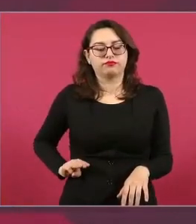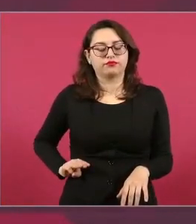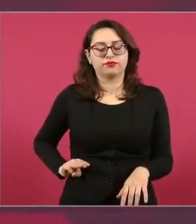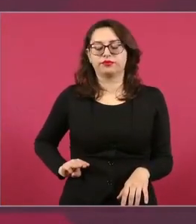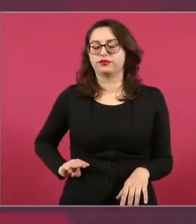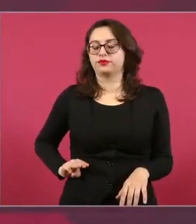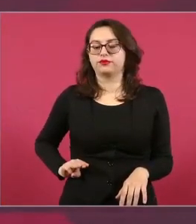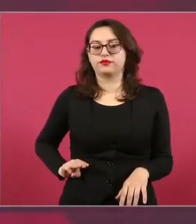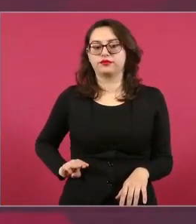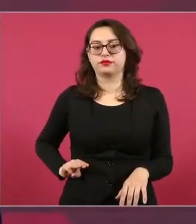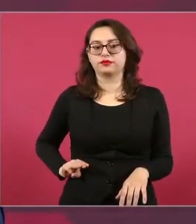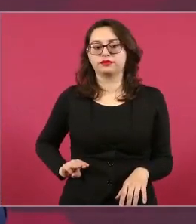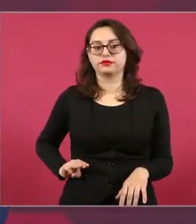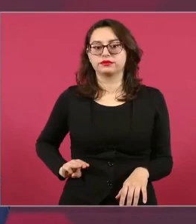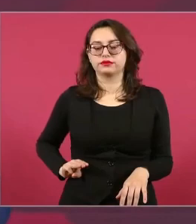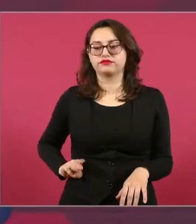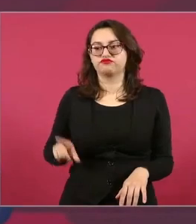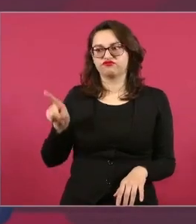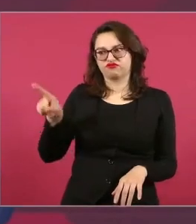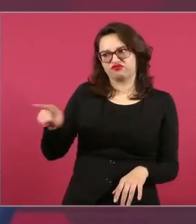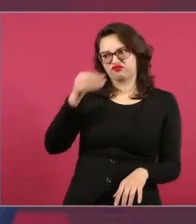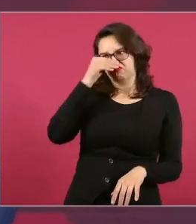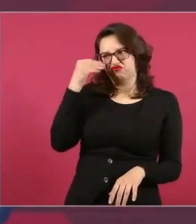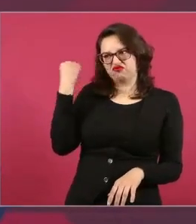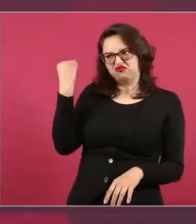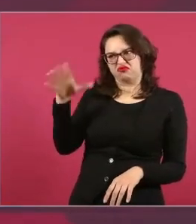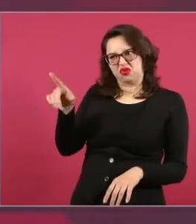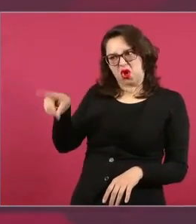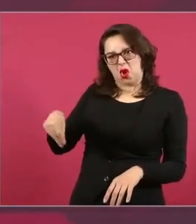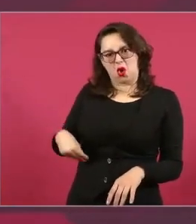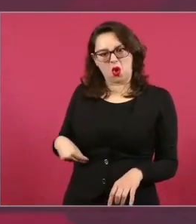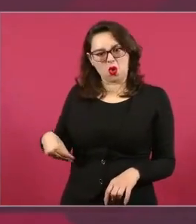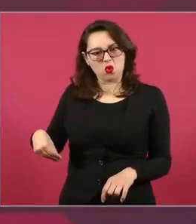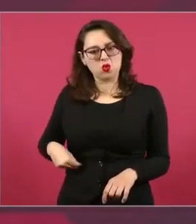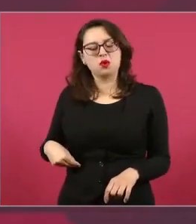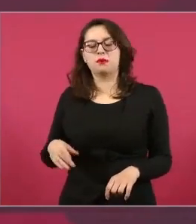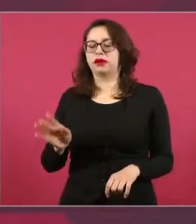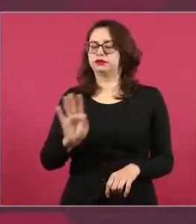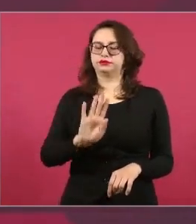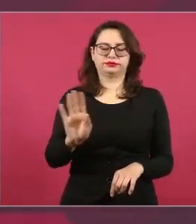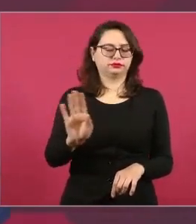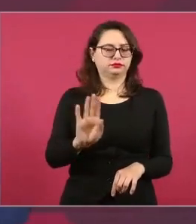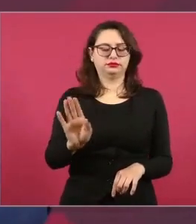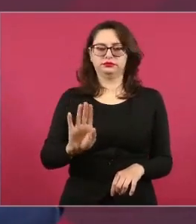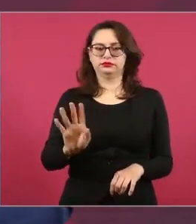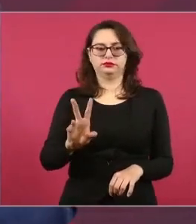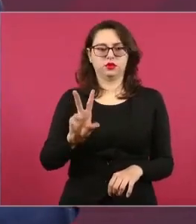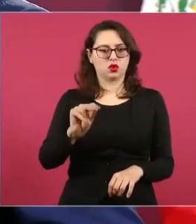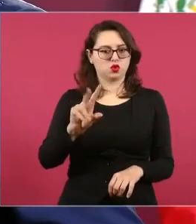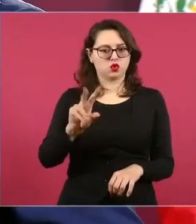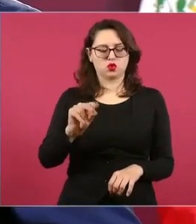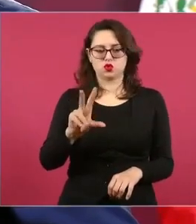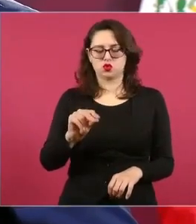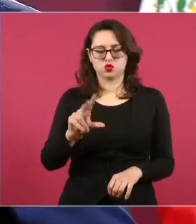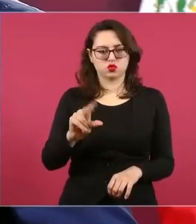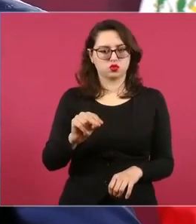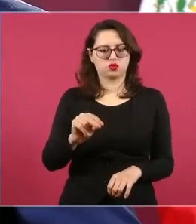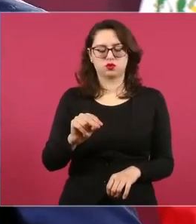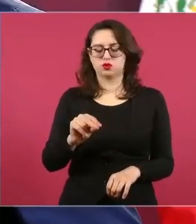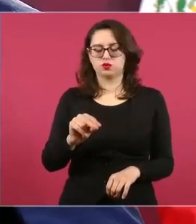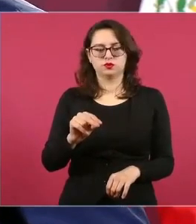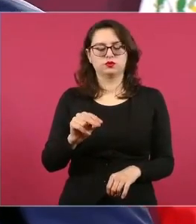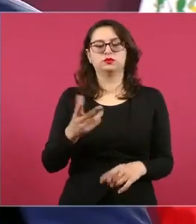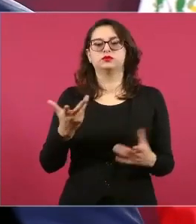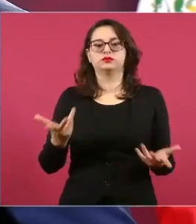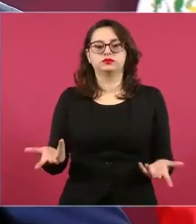que no la culpen a ella. Es algo que se decidió entre